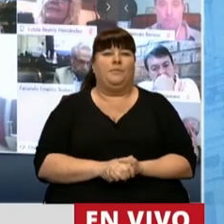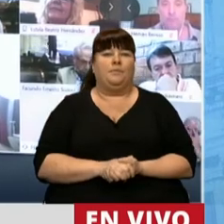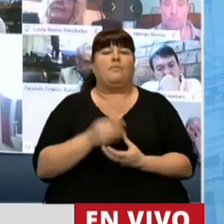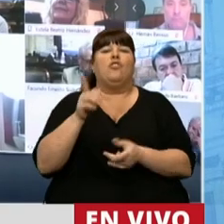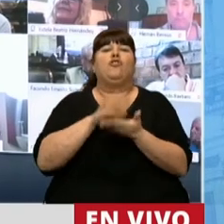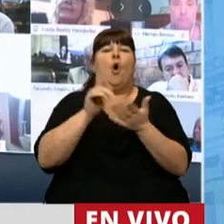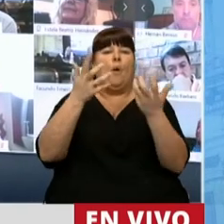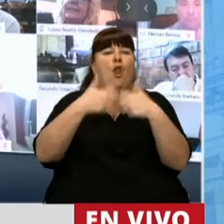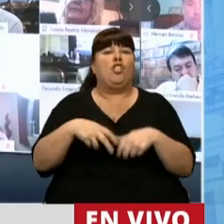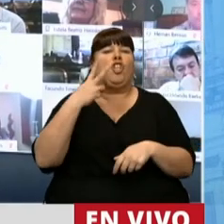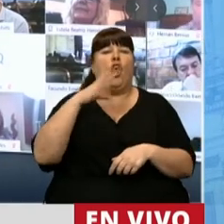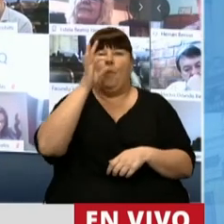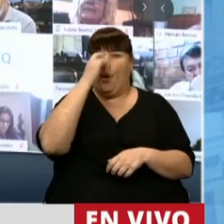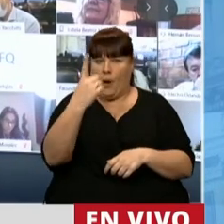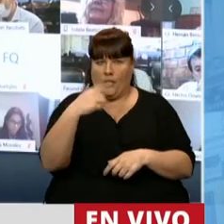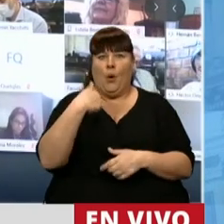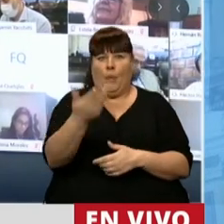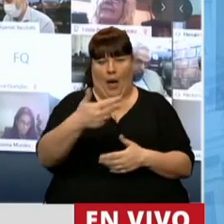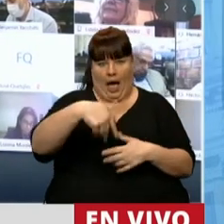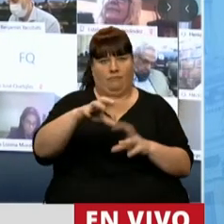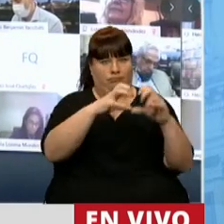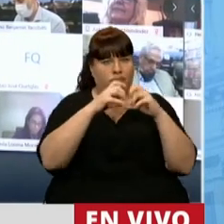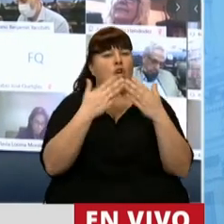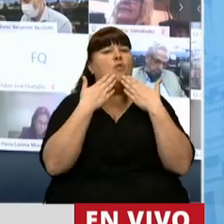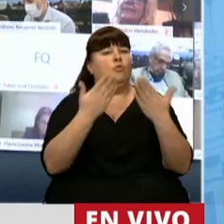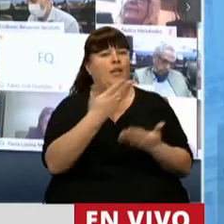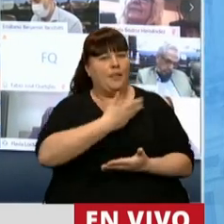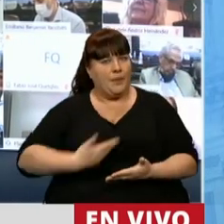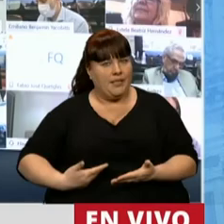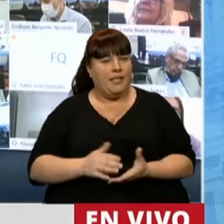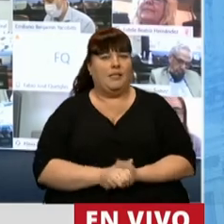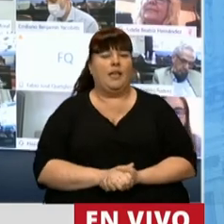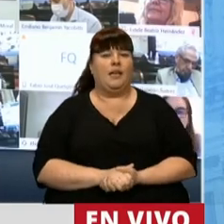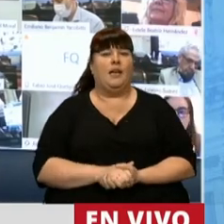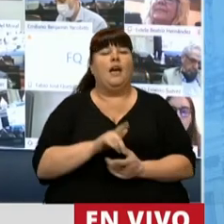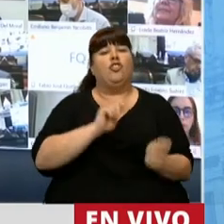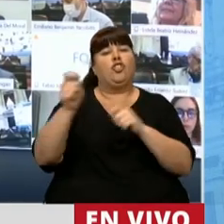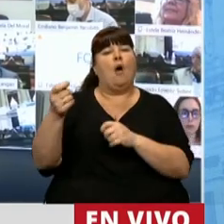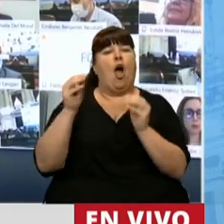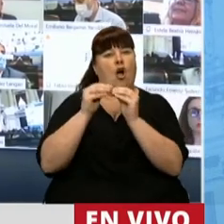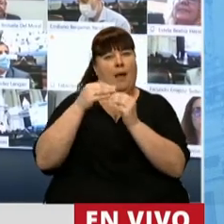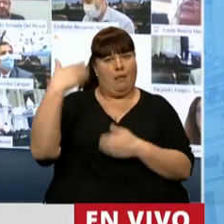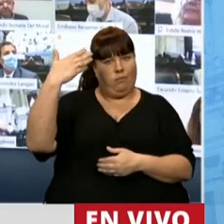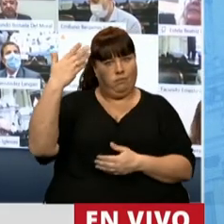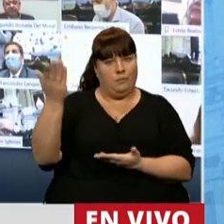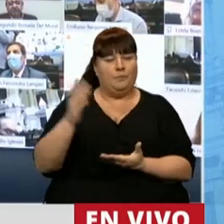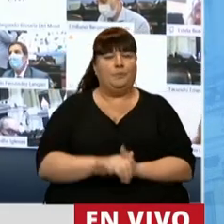del proyecto 2021 que lo vamos a tratar en breve. Muchísimas gracias, señor presidente, y le doy la palabra a mi compañera.